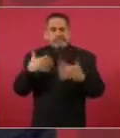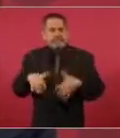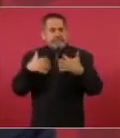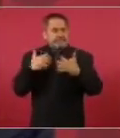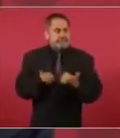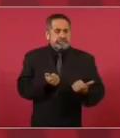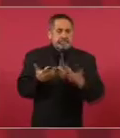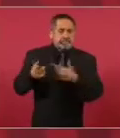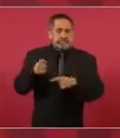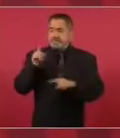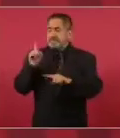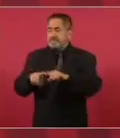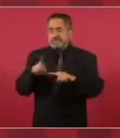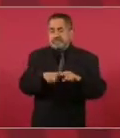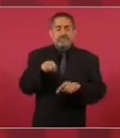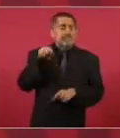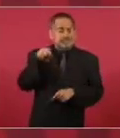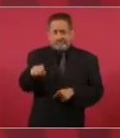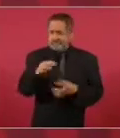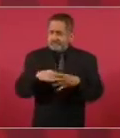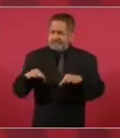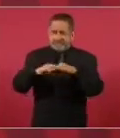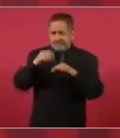de alimentos.